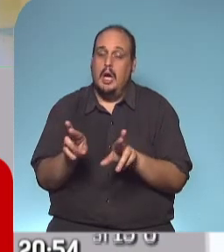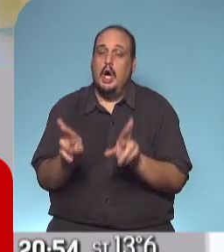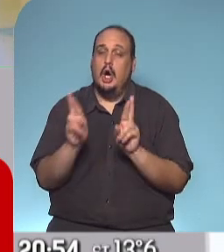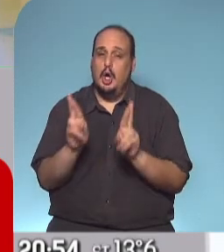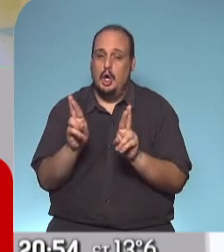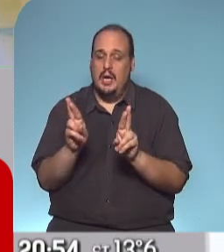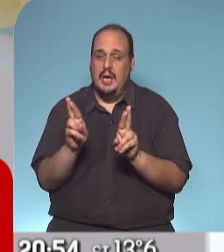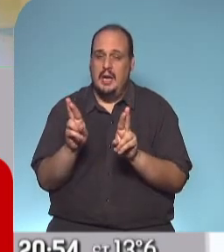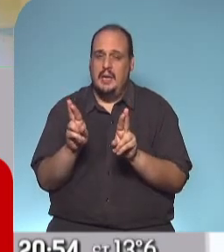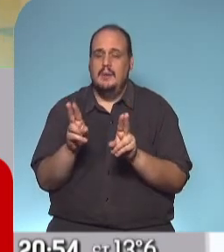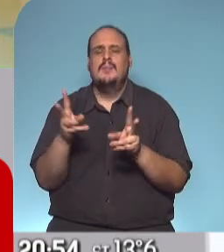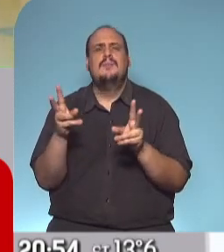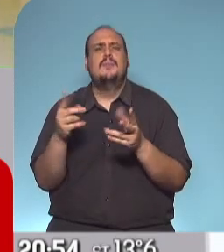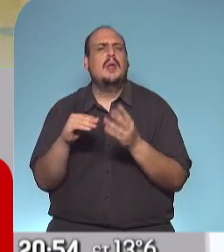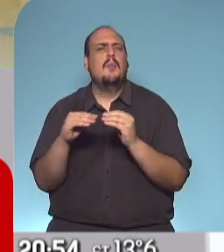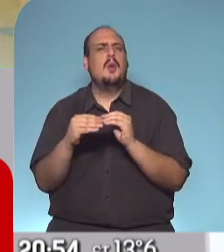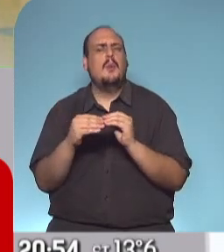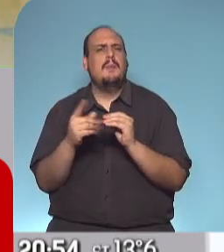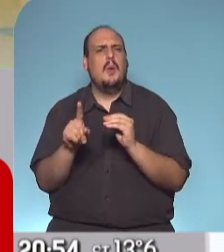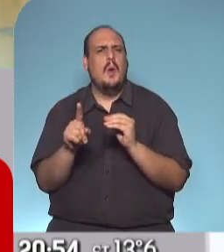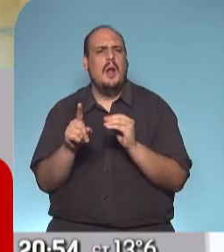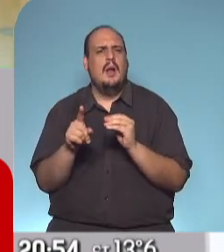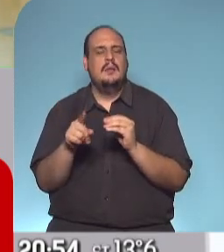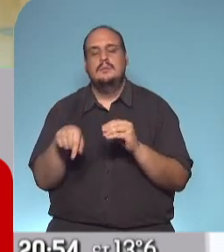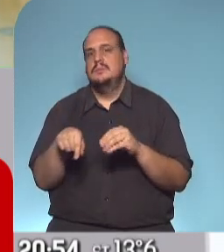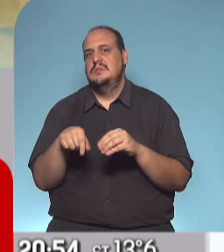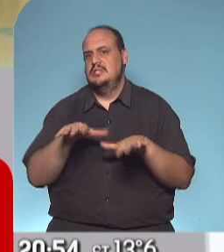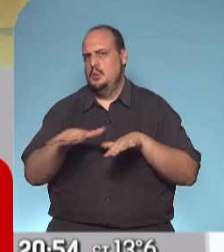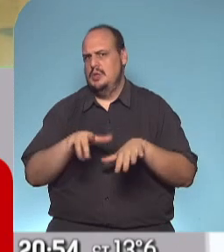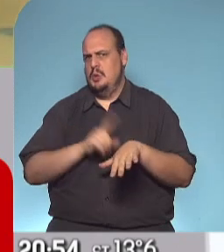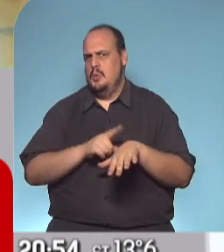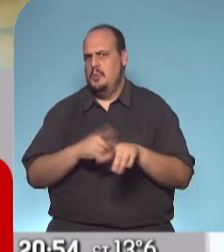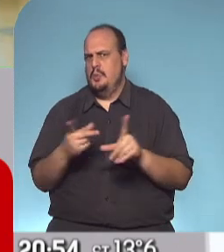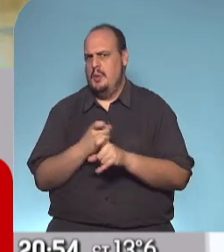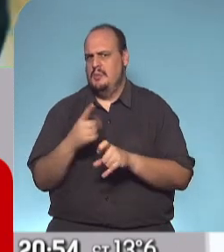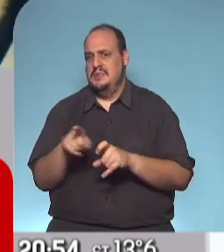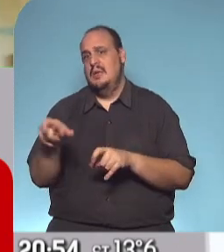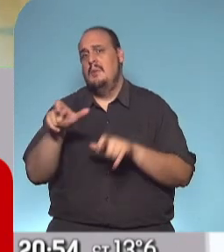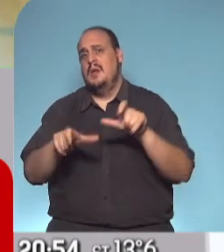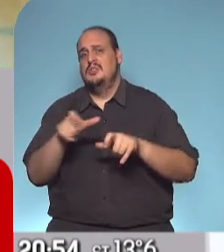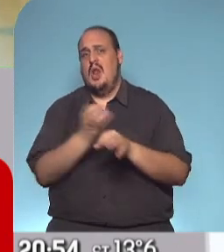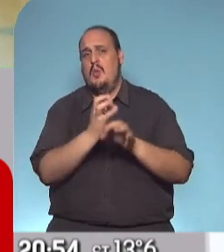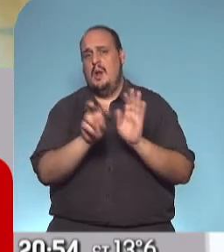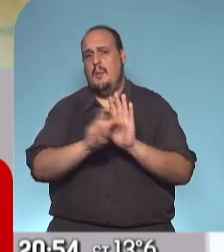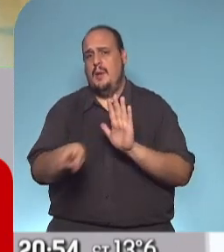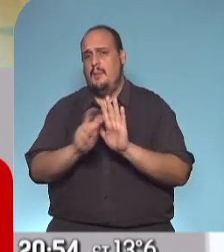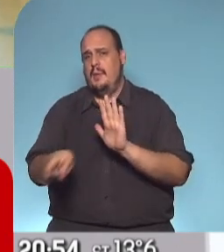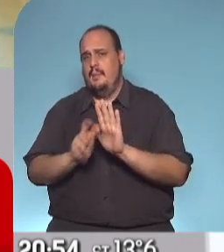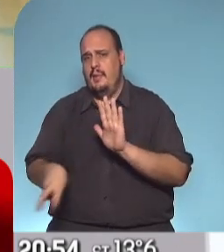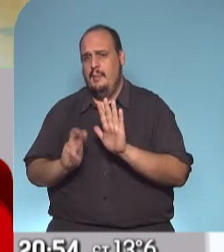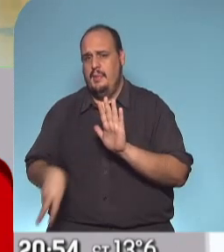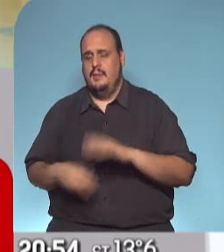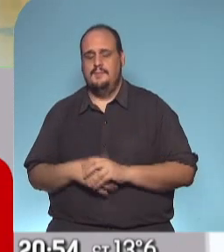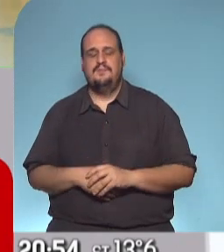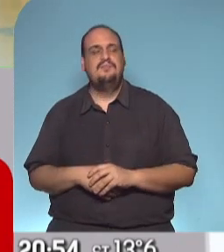el problema siempre vigente en este tipo de situaciones que es una posible deserción. Sí, y él también dice que el